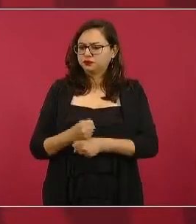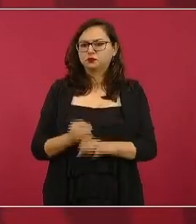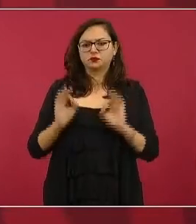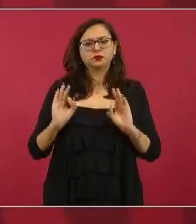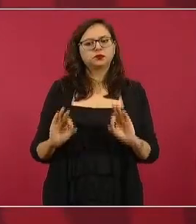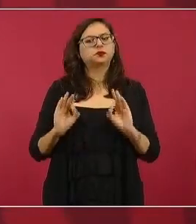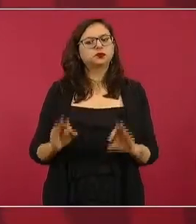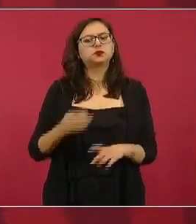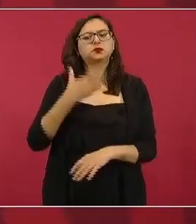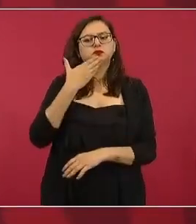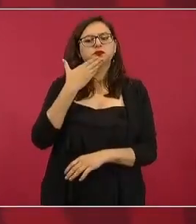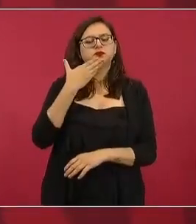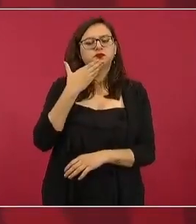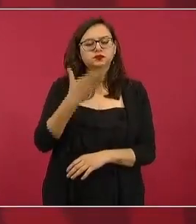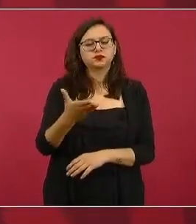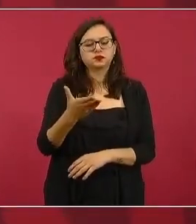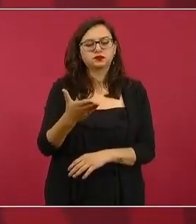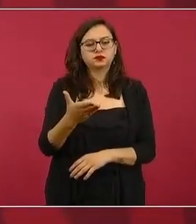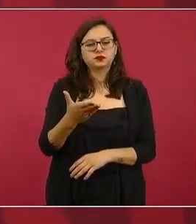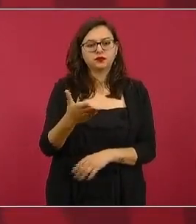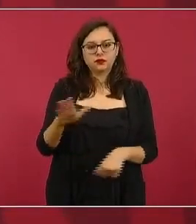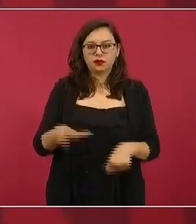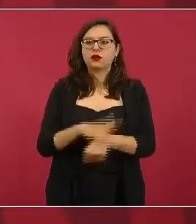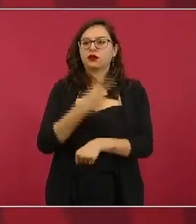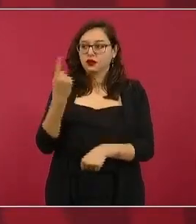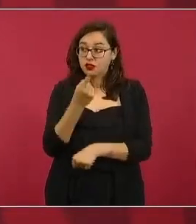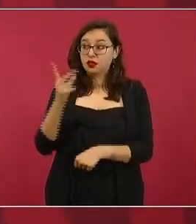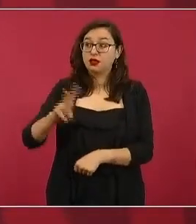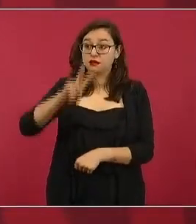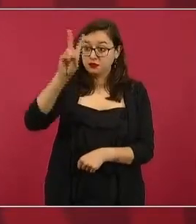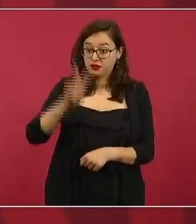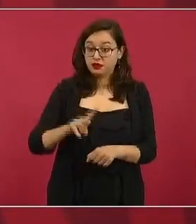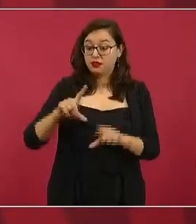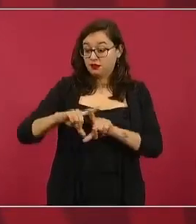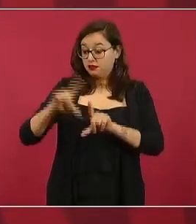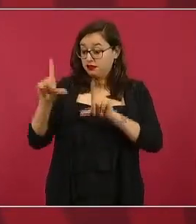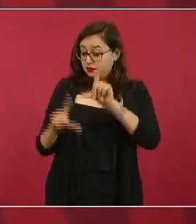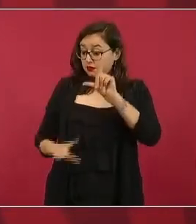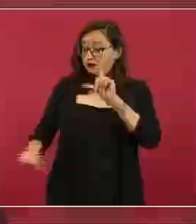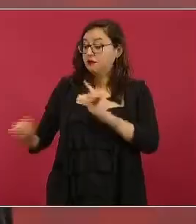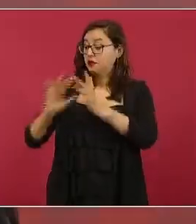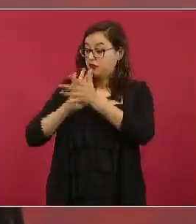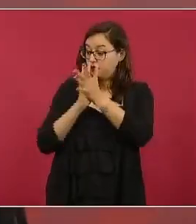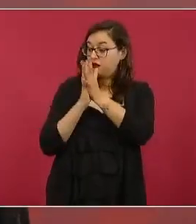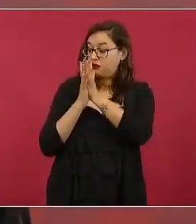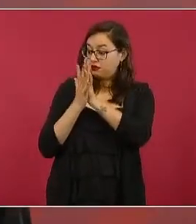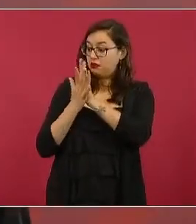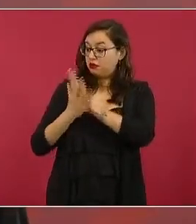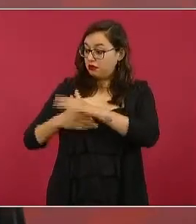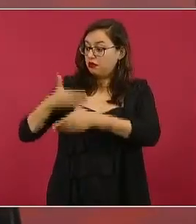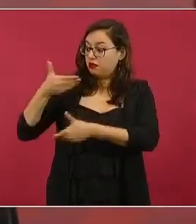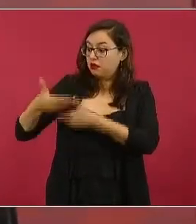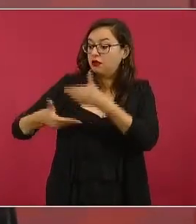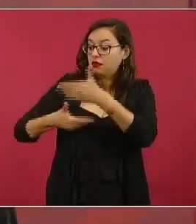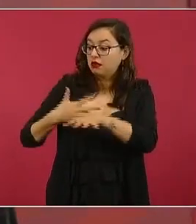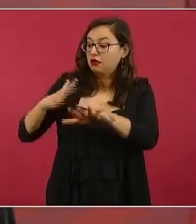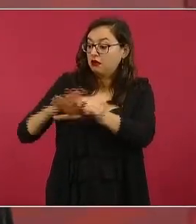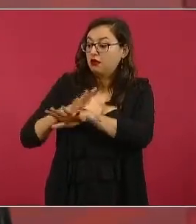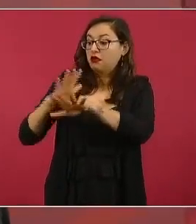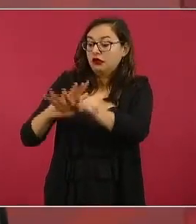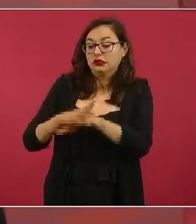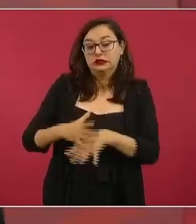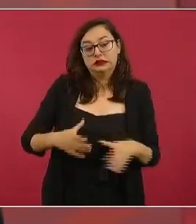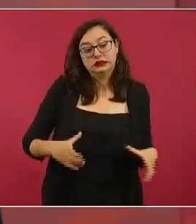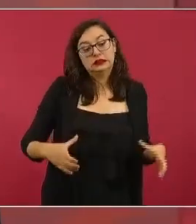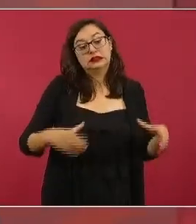porque además de estar transformando y enfrentando a los que se sentían dueños